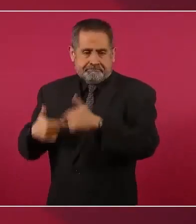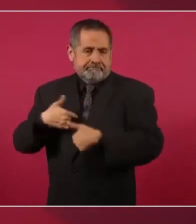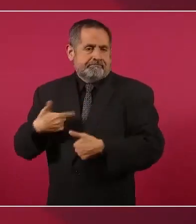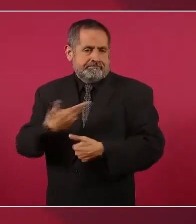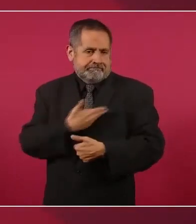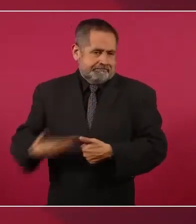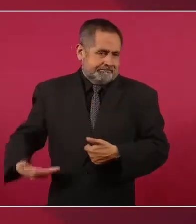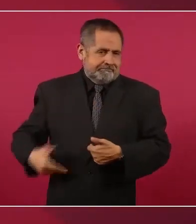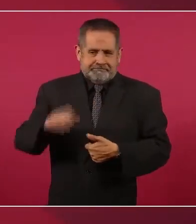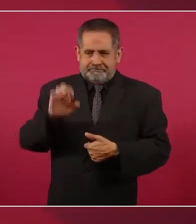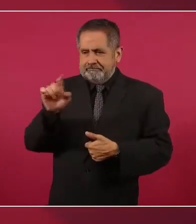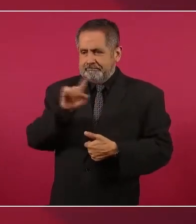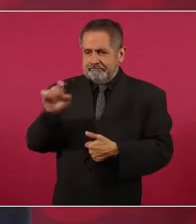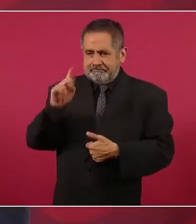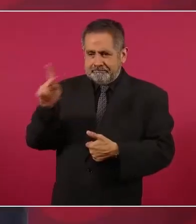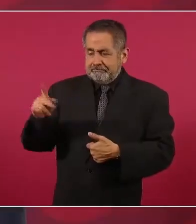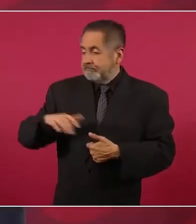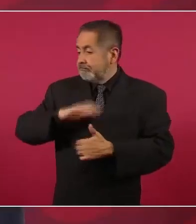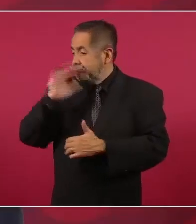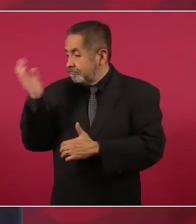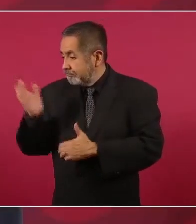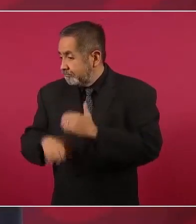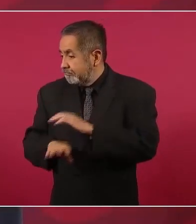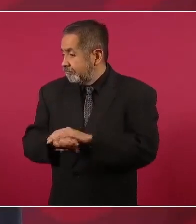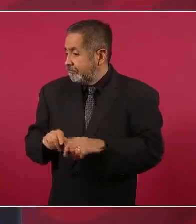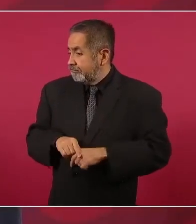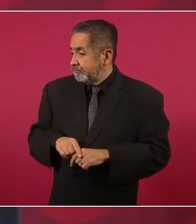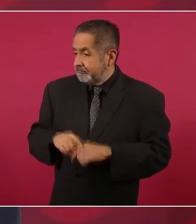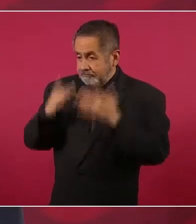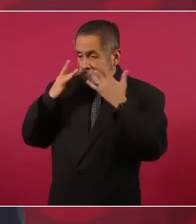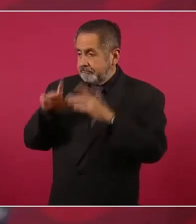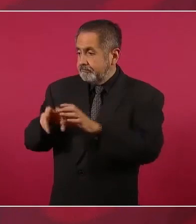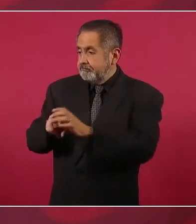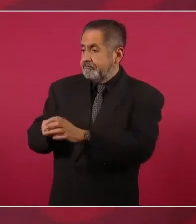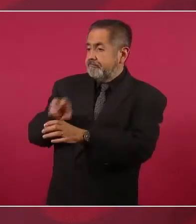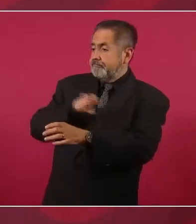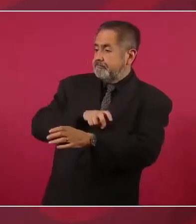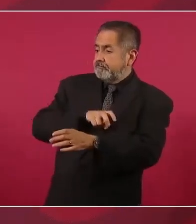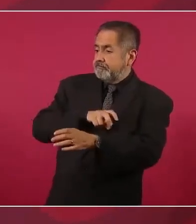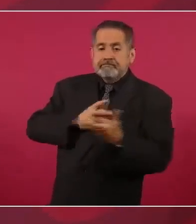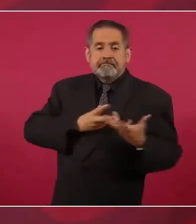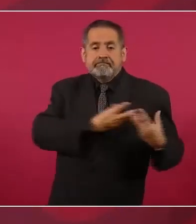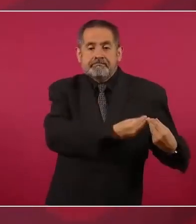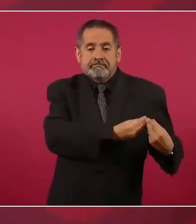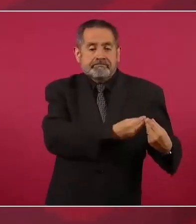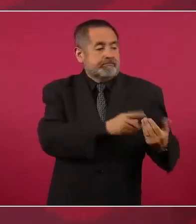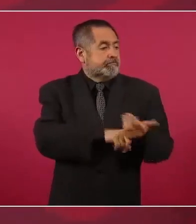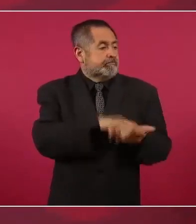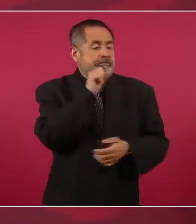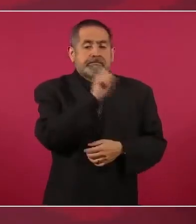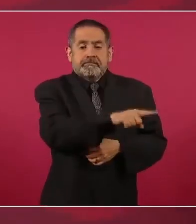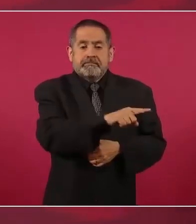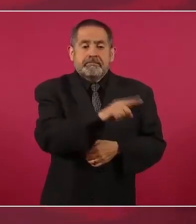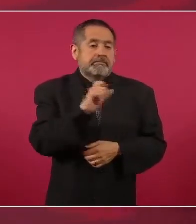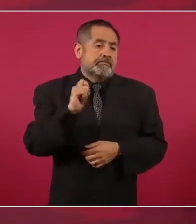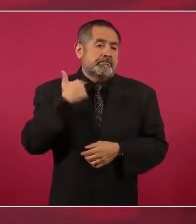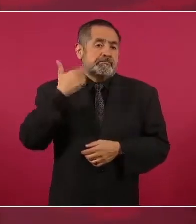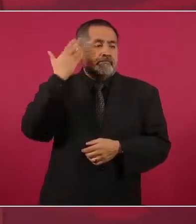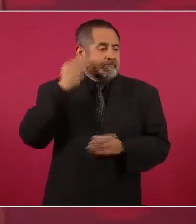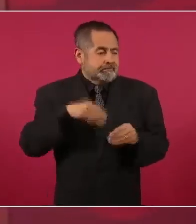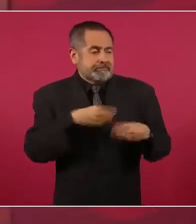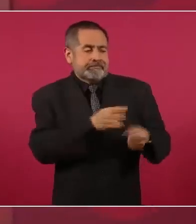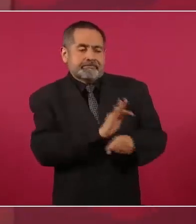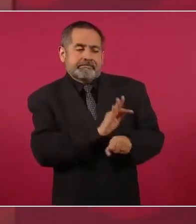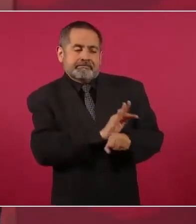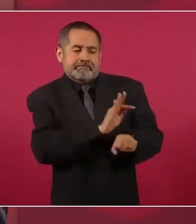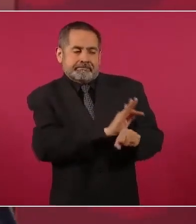presidente como asesor de una de las empresas que